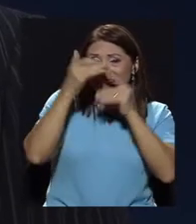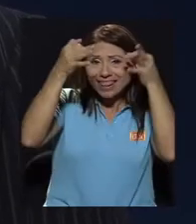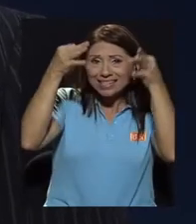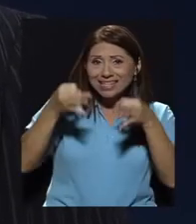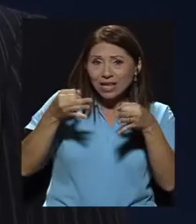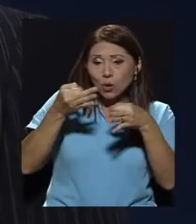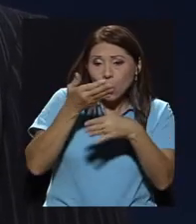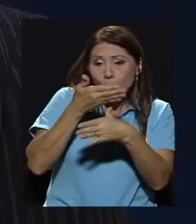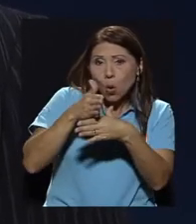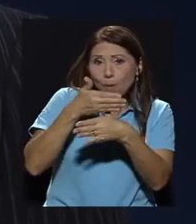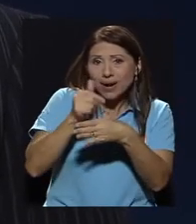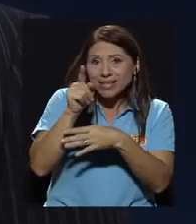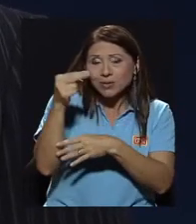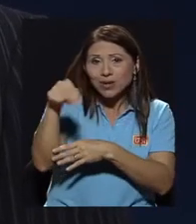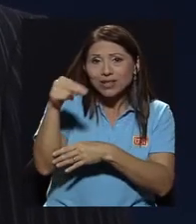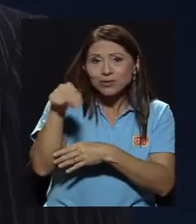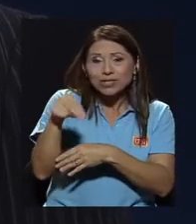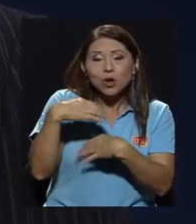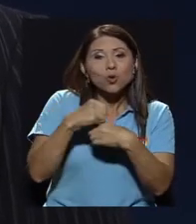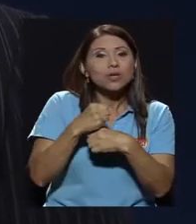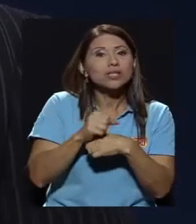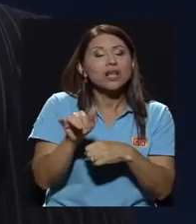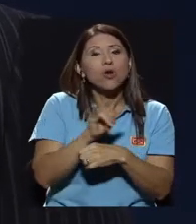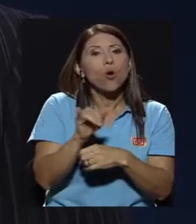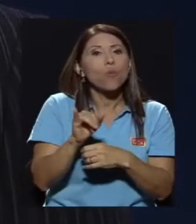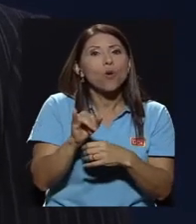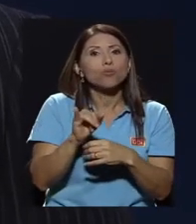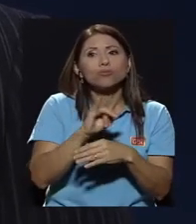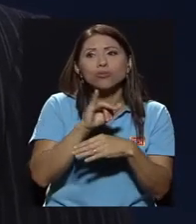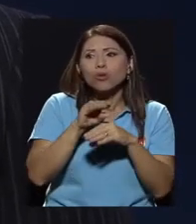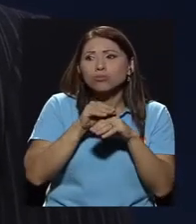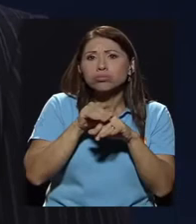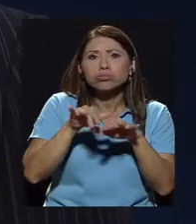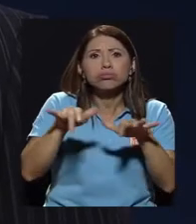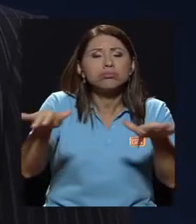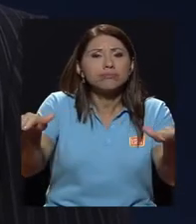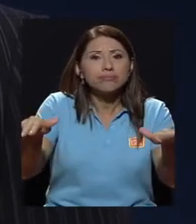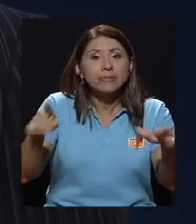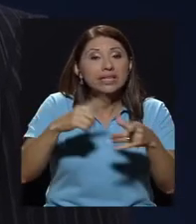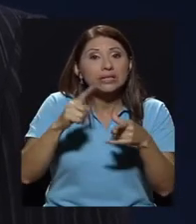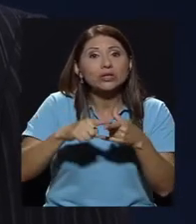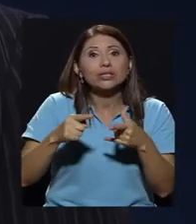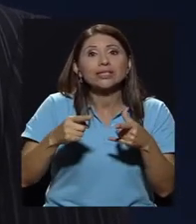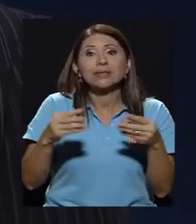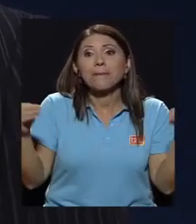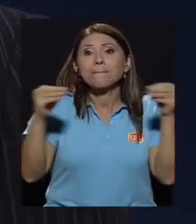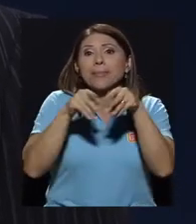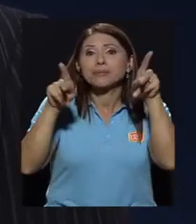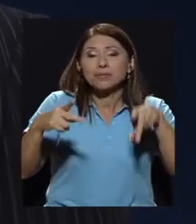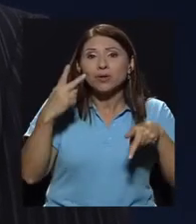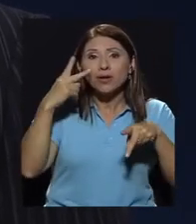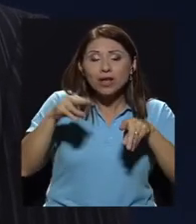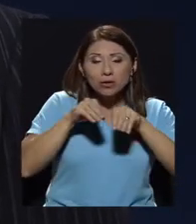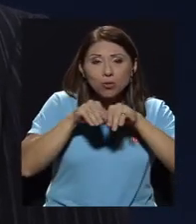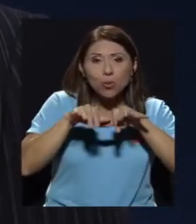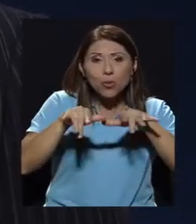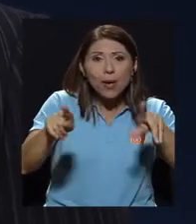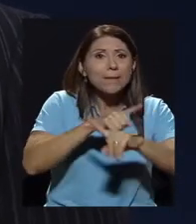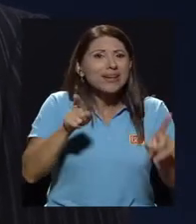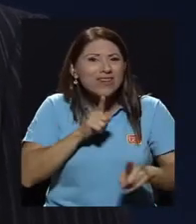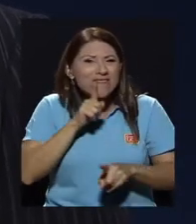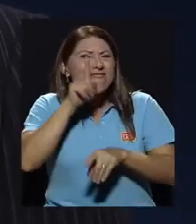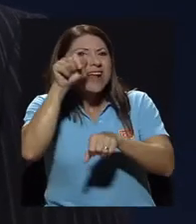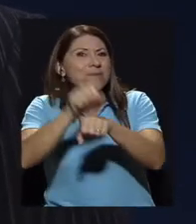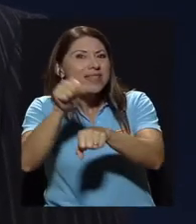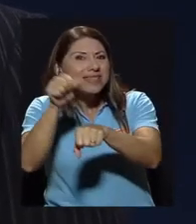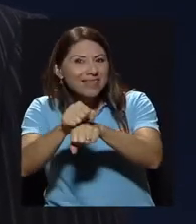compartirlo lo hicieron de una manera casi que sistemática, entonces, tal vez, logró mucho mayor alcance, pero en la práctica esa